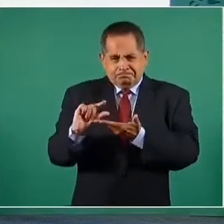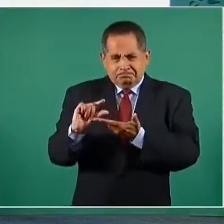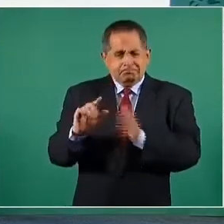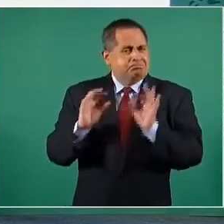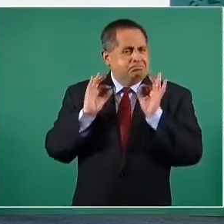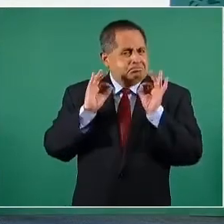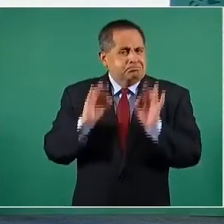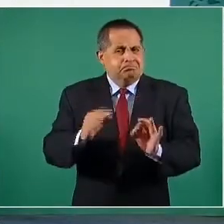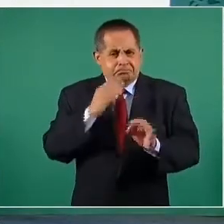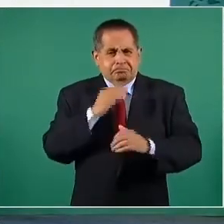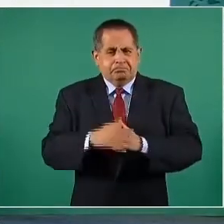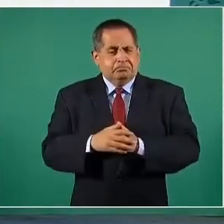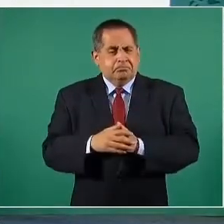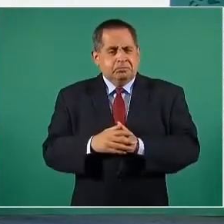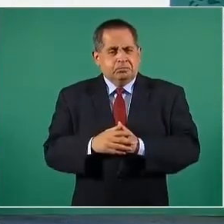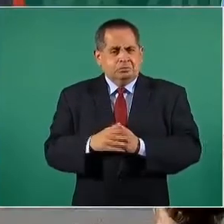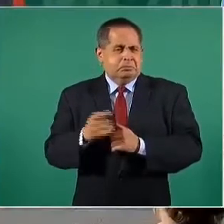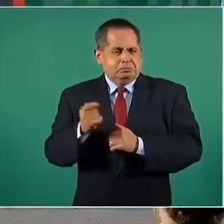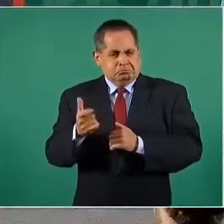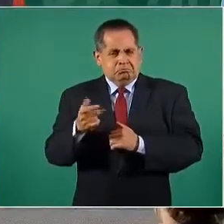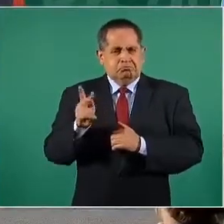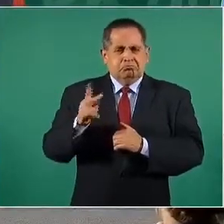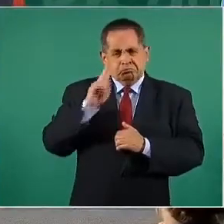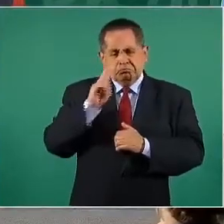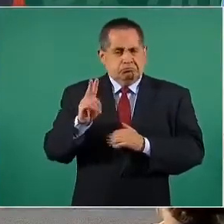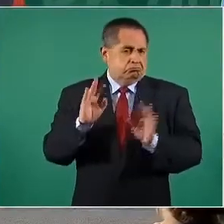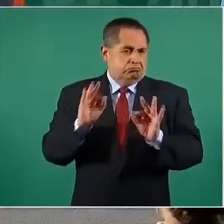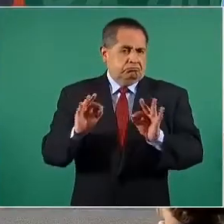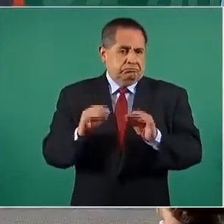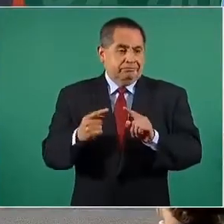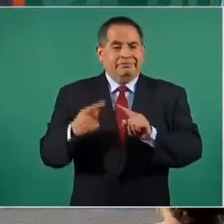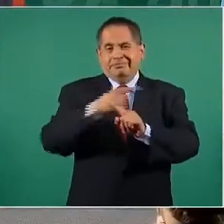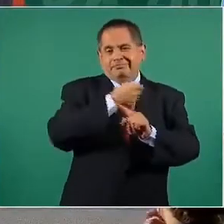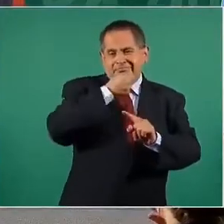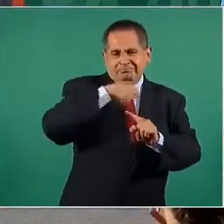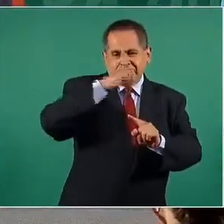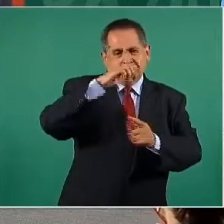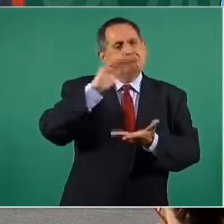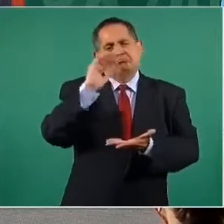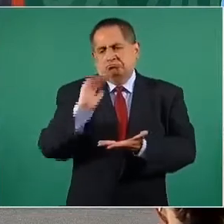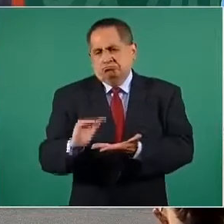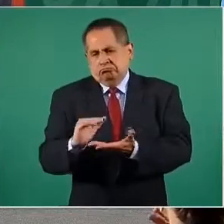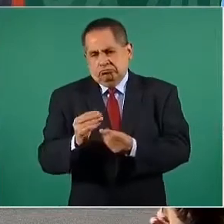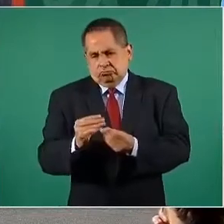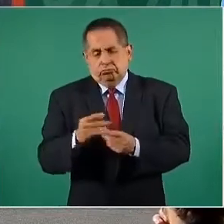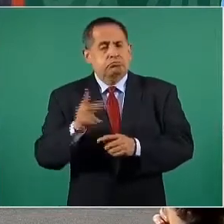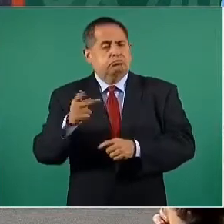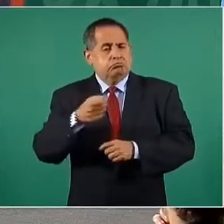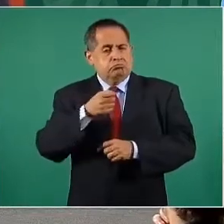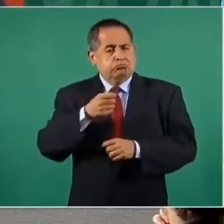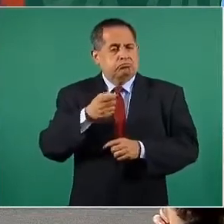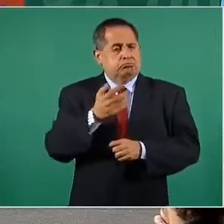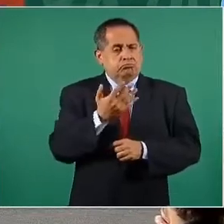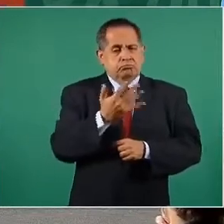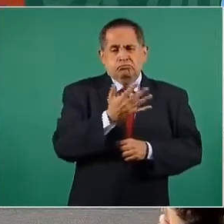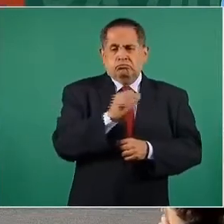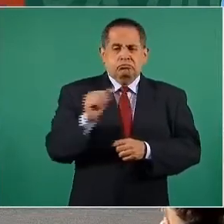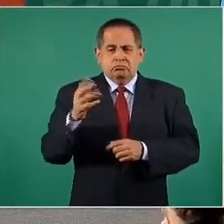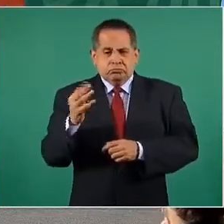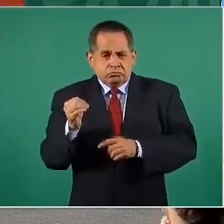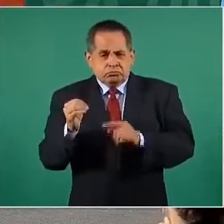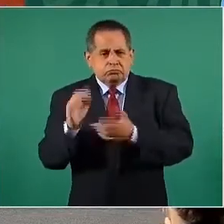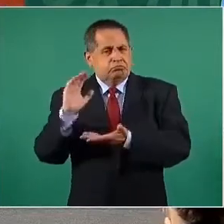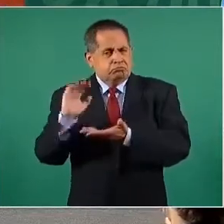notoria, porque la estamos comparando con esta muy impresionante reducción, pero también es de 10